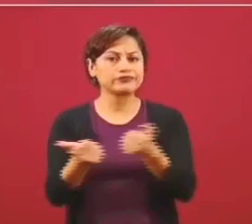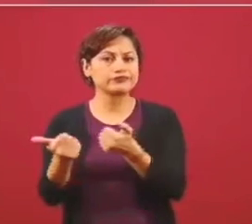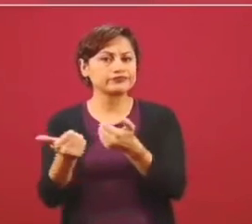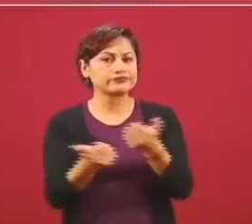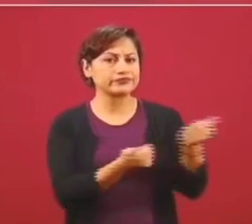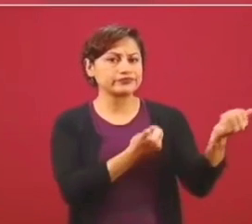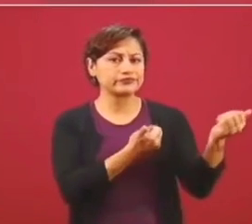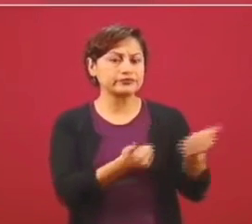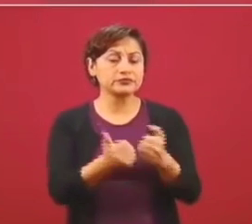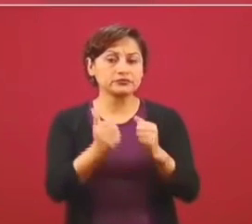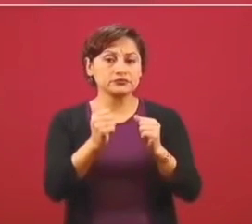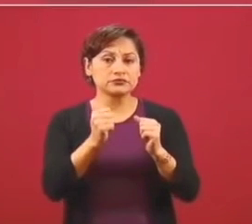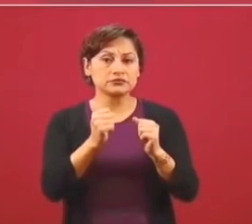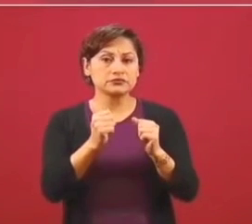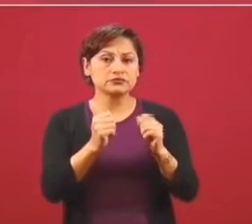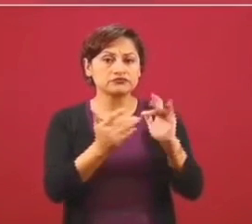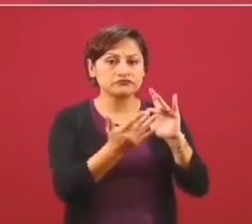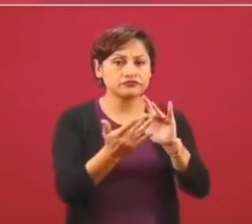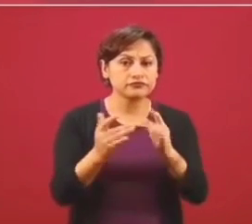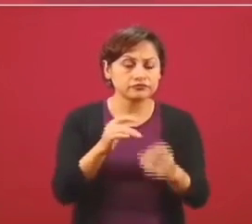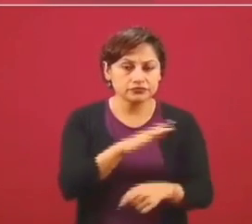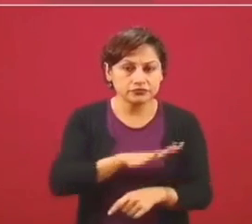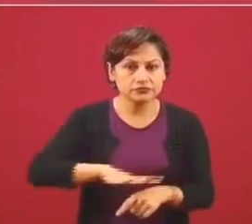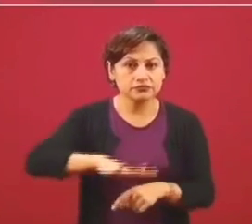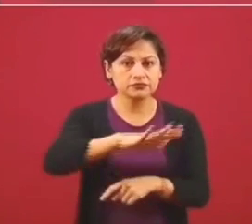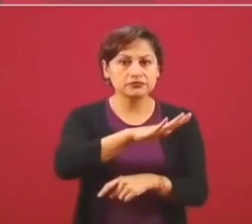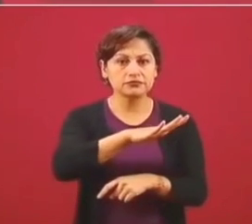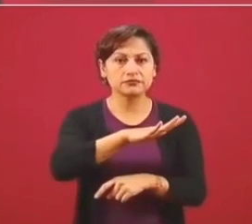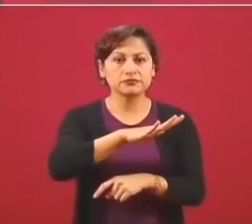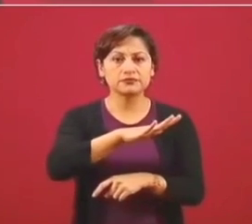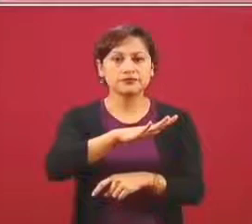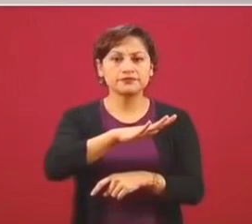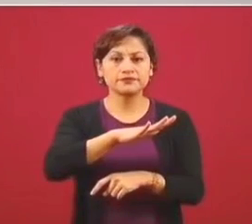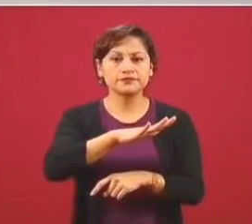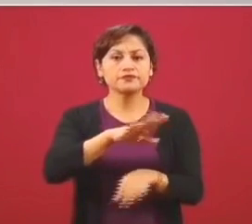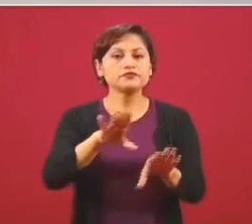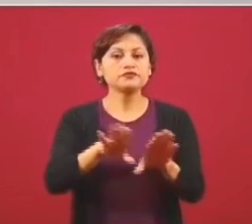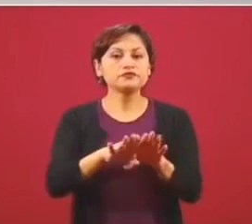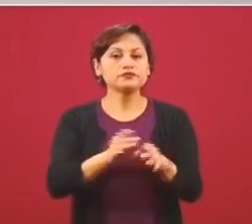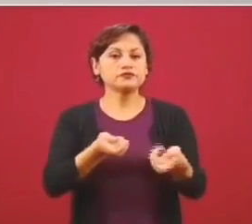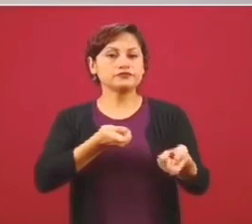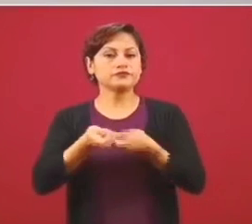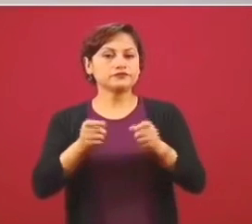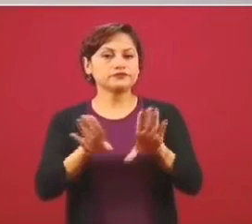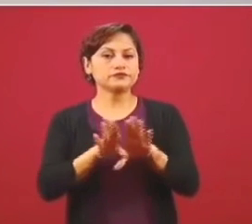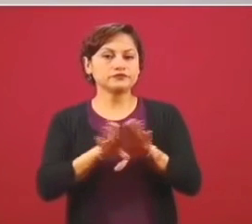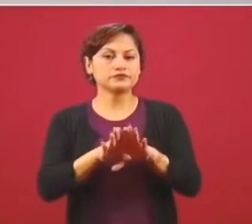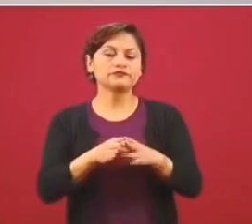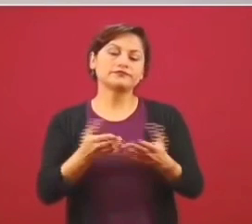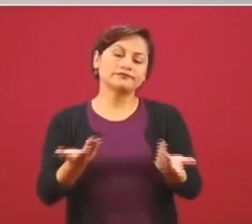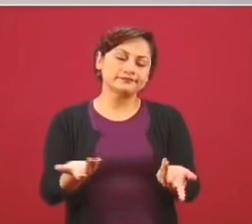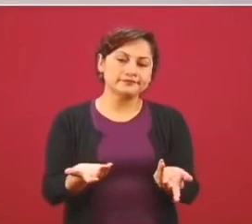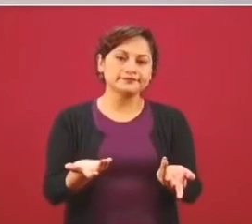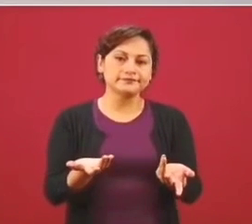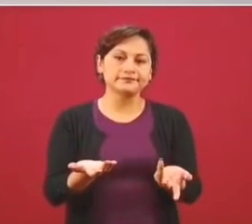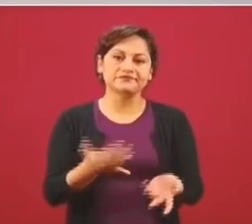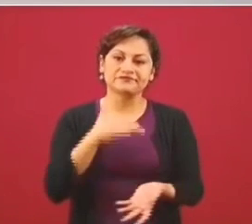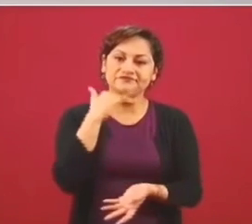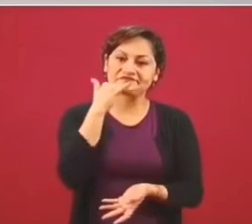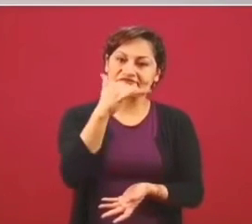a partir de la corrupción, todo.